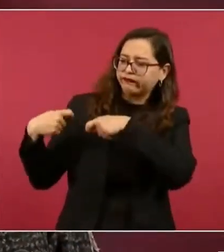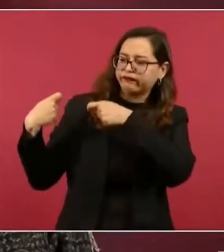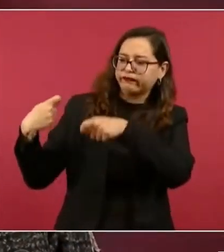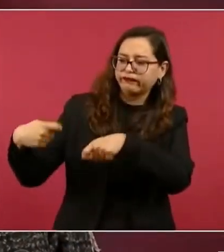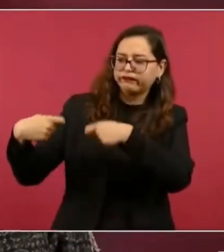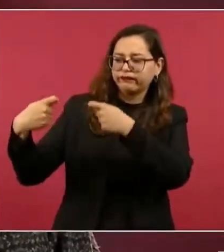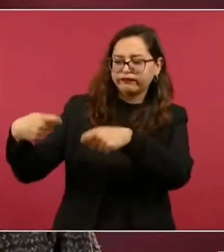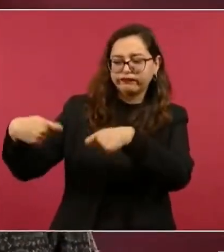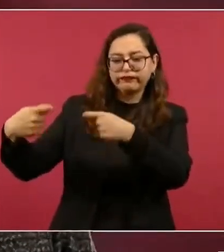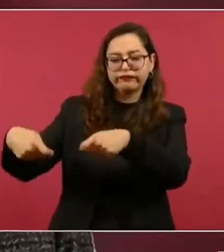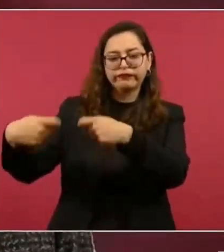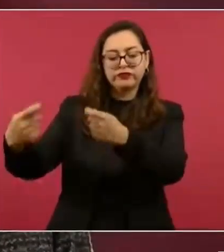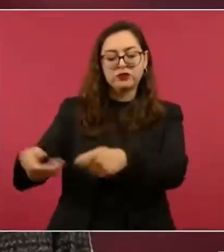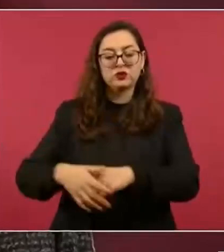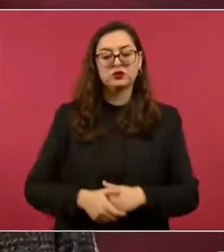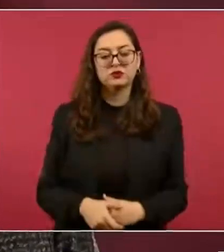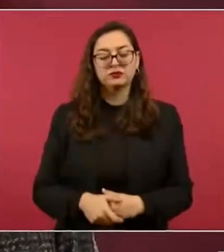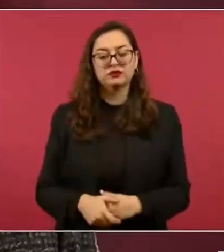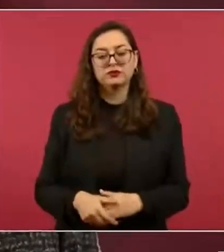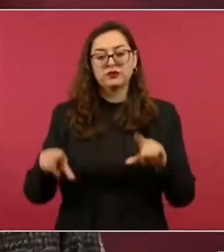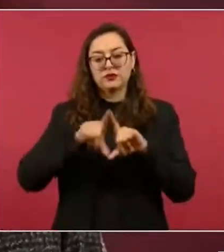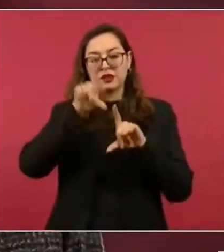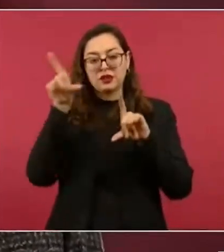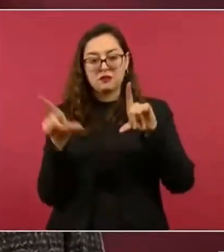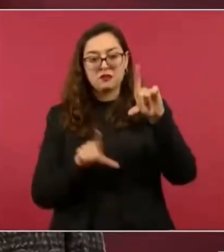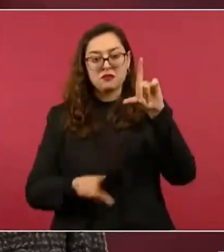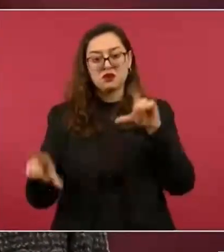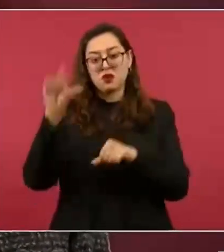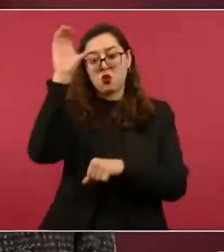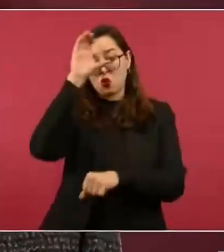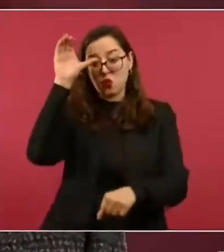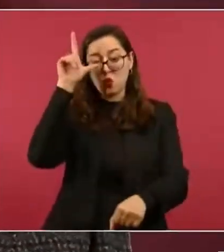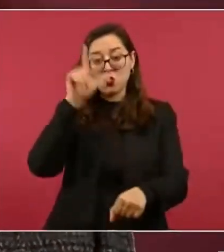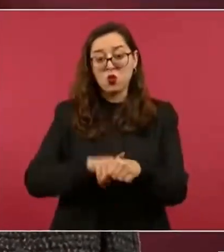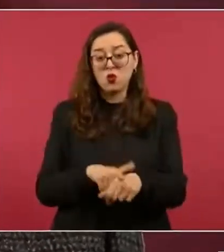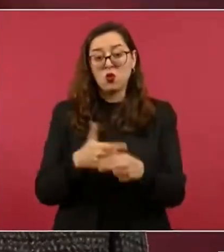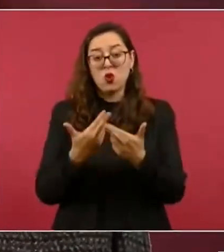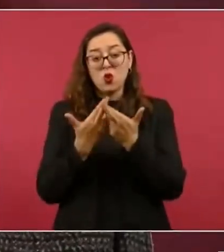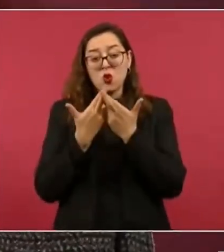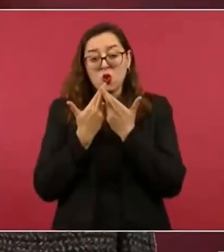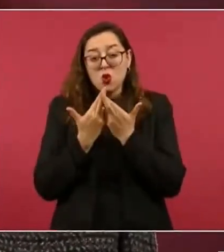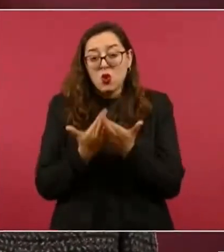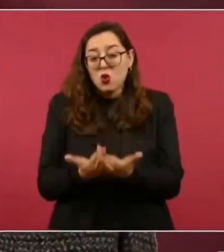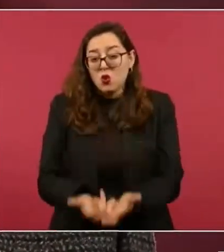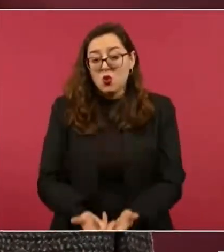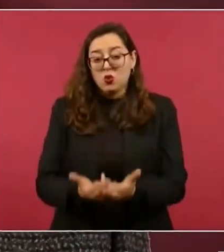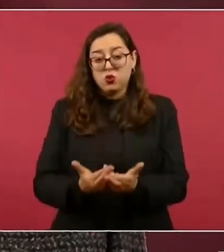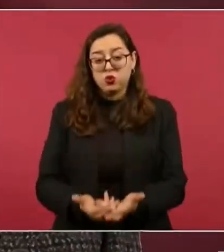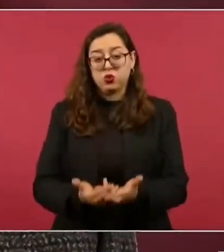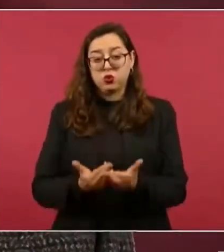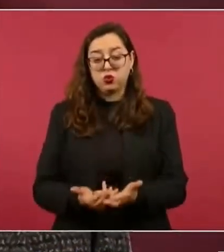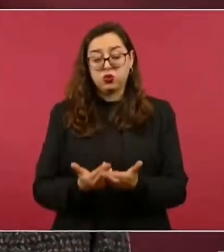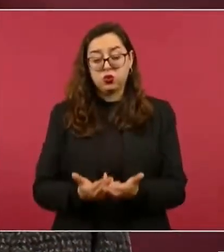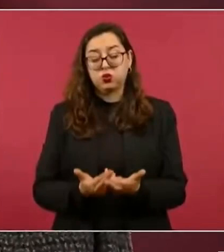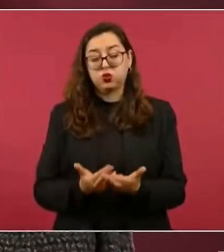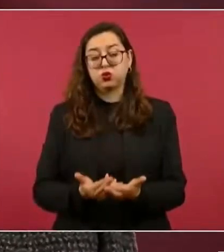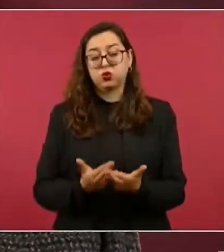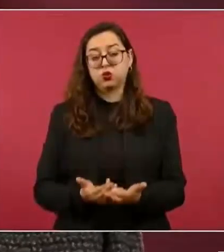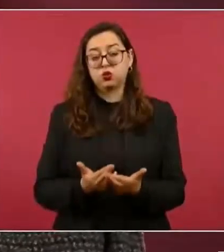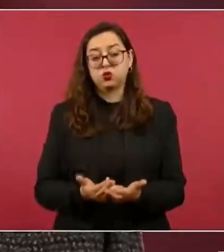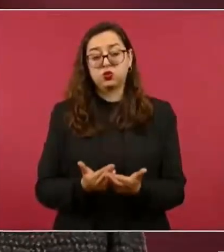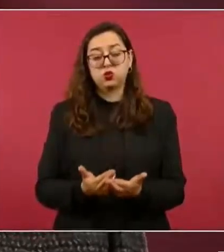la grandeza cultural de México es